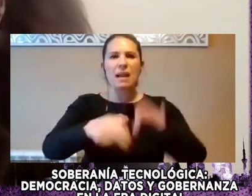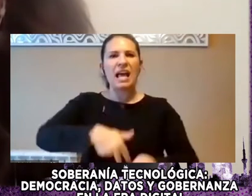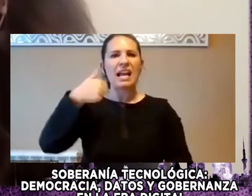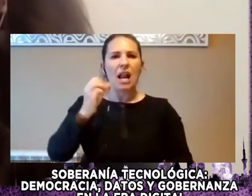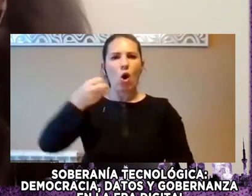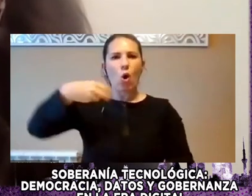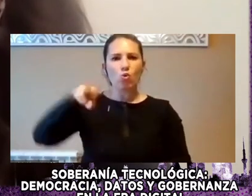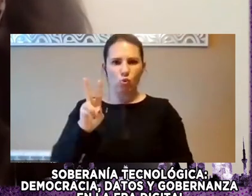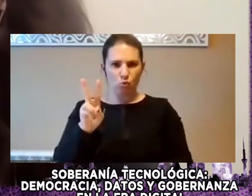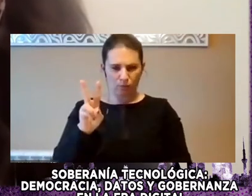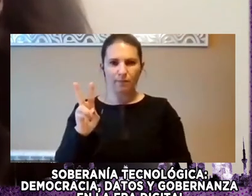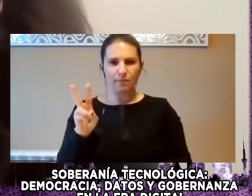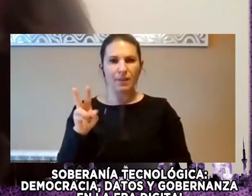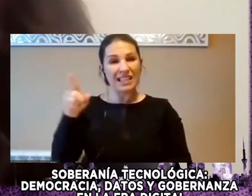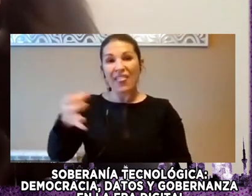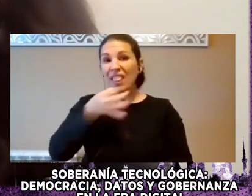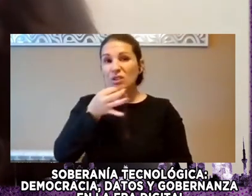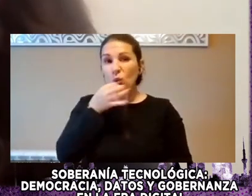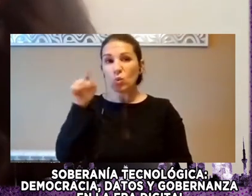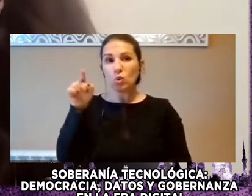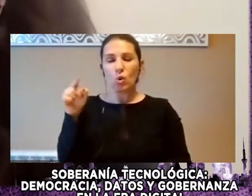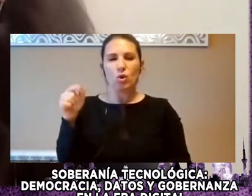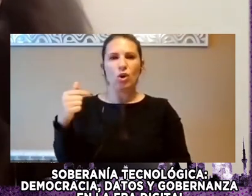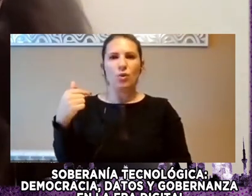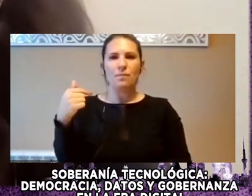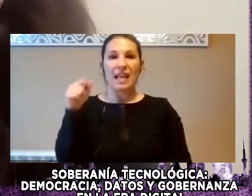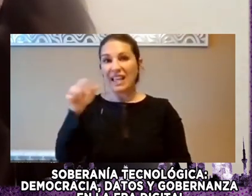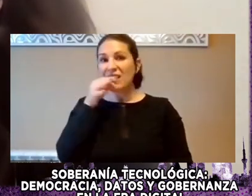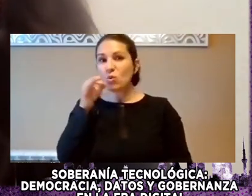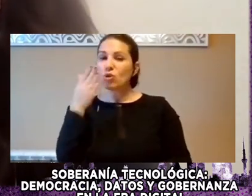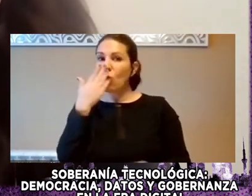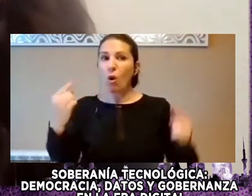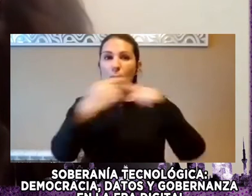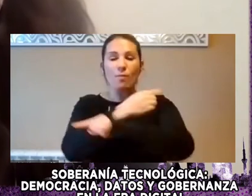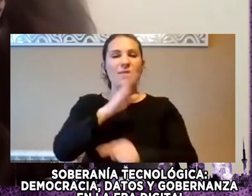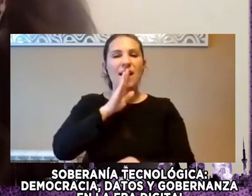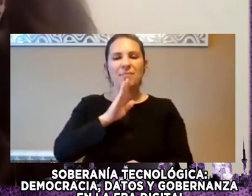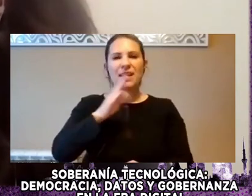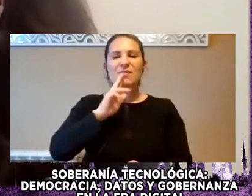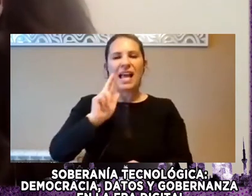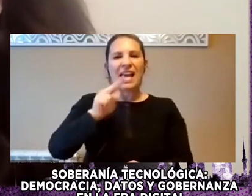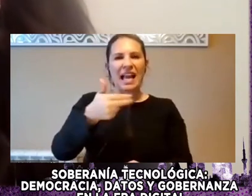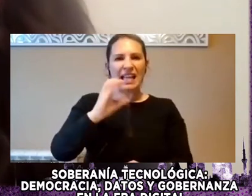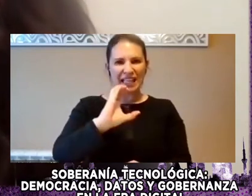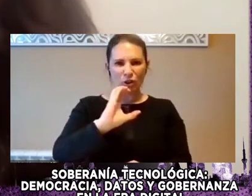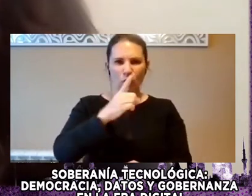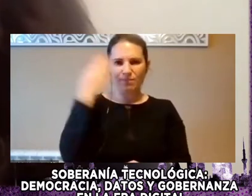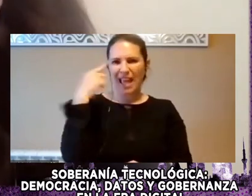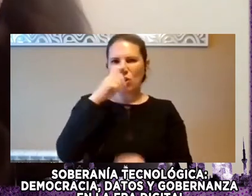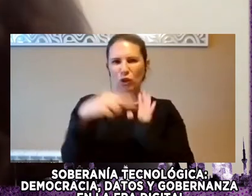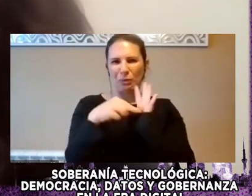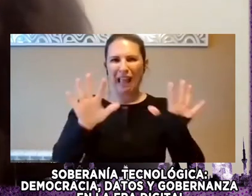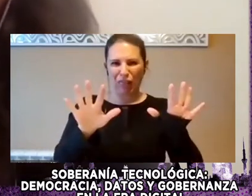Discurso Es Yo lo Contrapondría Al discurso Que dio Hillary Clinton En el 2010 Y es Una